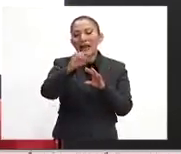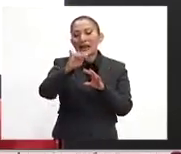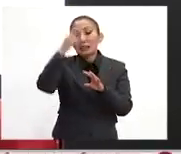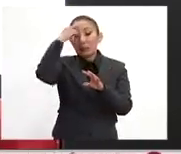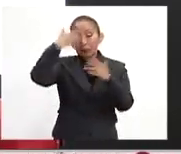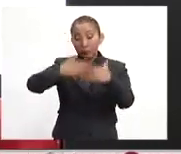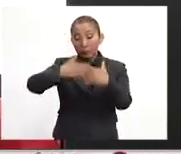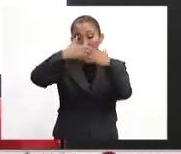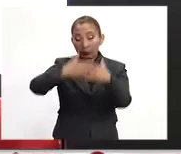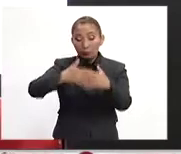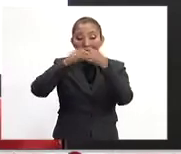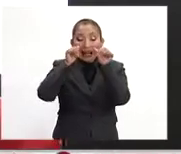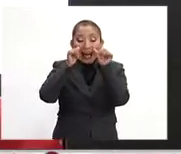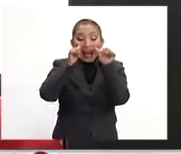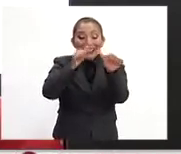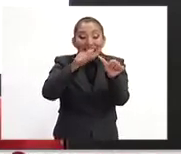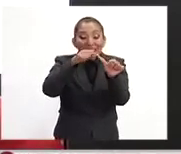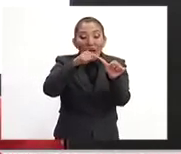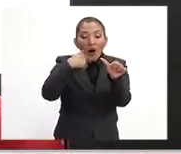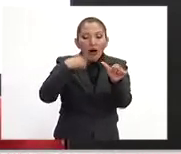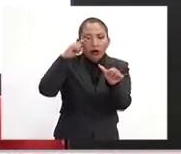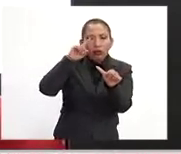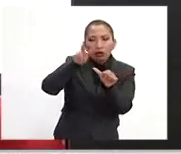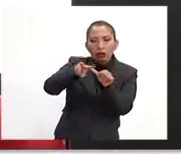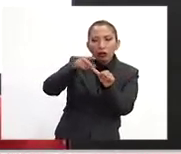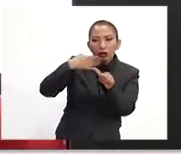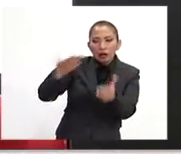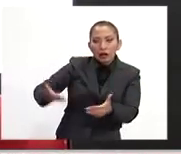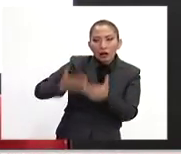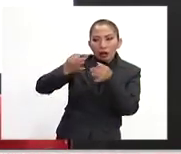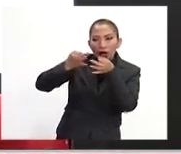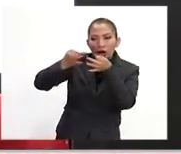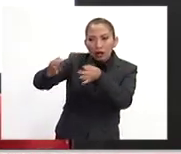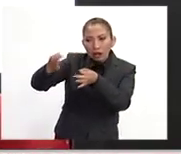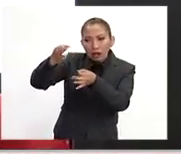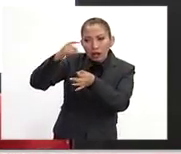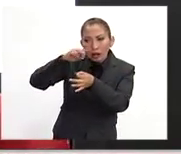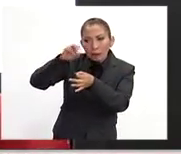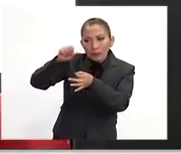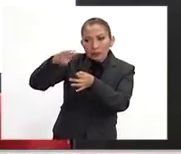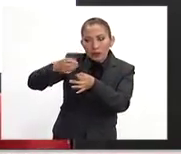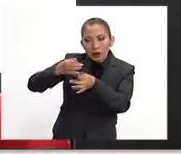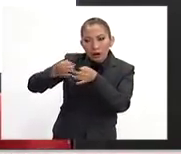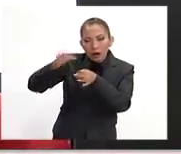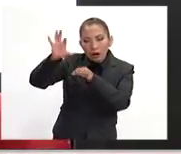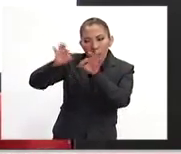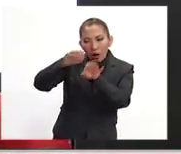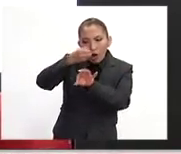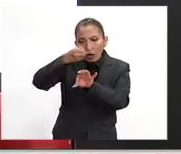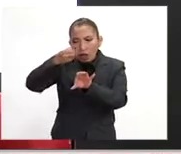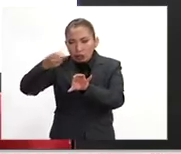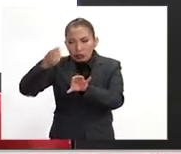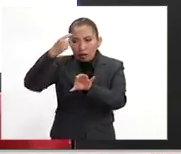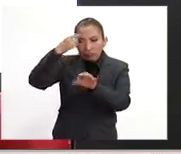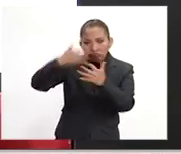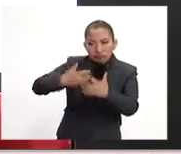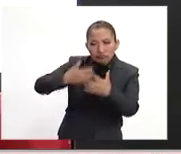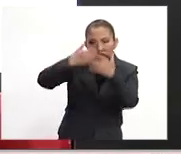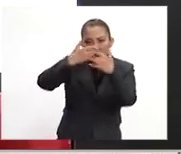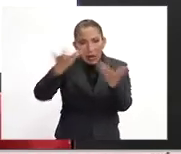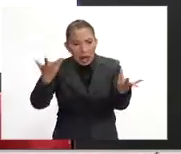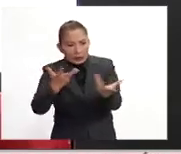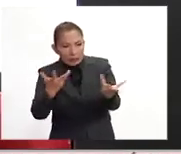que se llama atención, que te permite seleccionar un estímulo, planear sobre ese estímulo, organizar lo que quieres hacer,